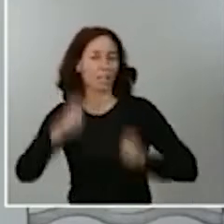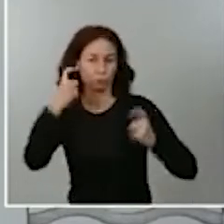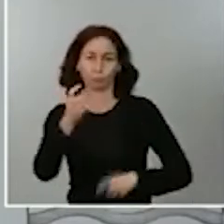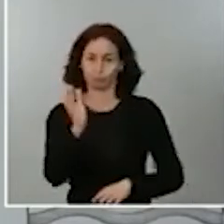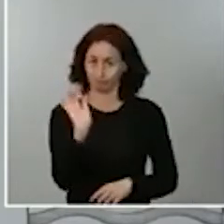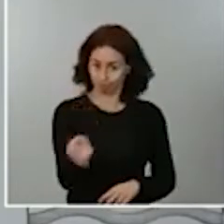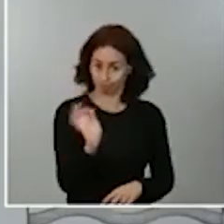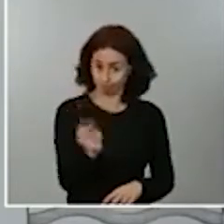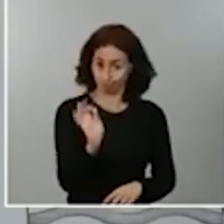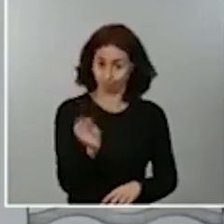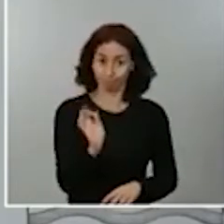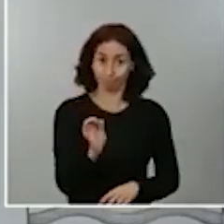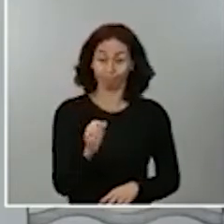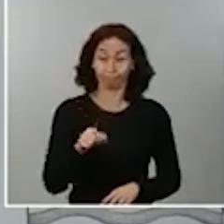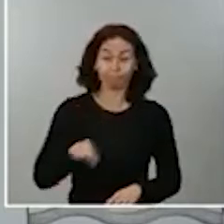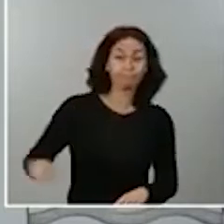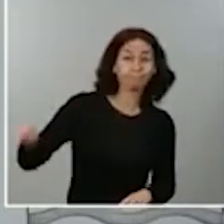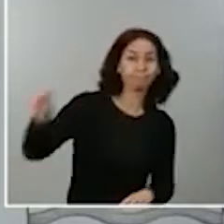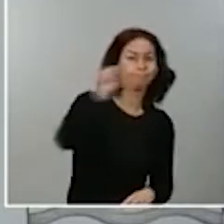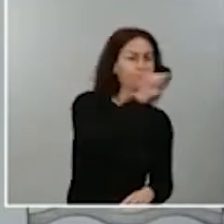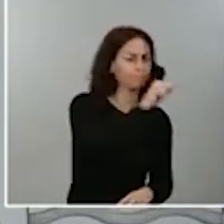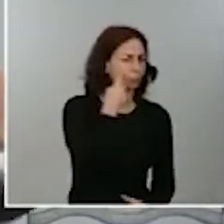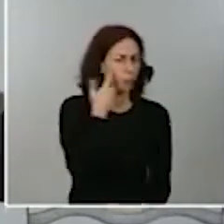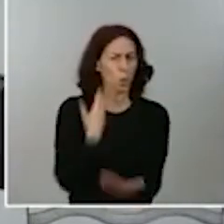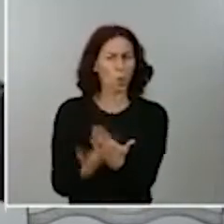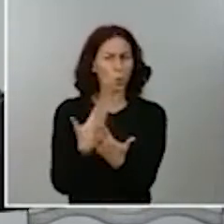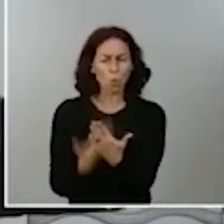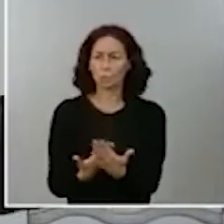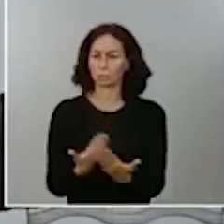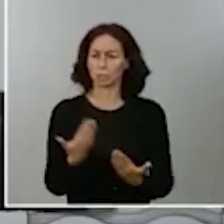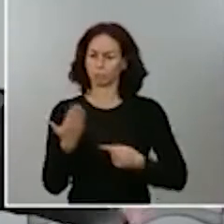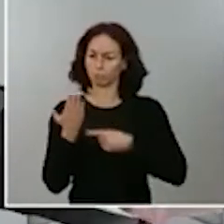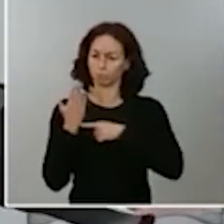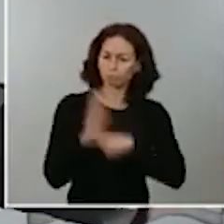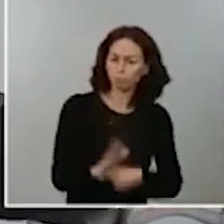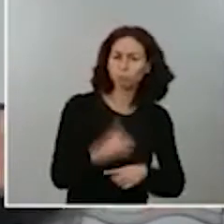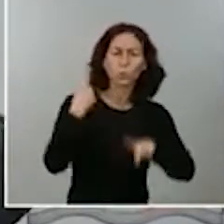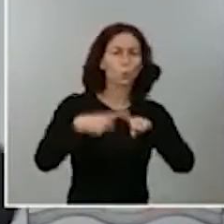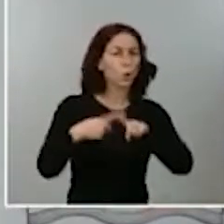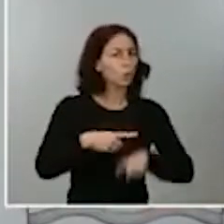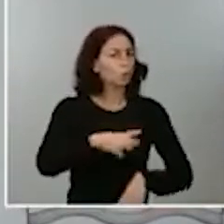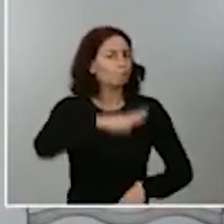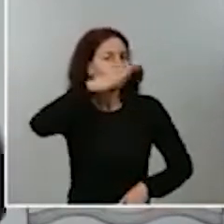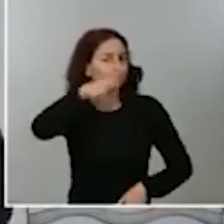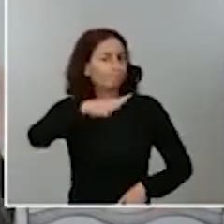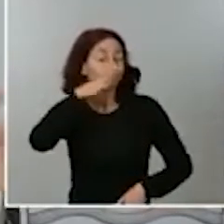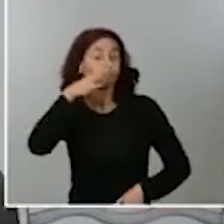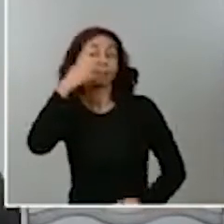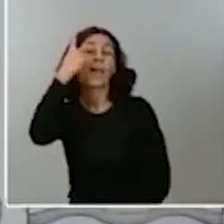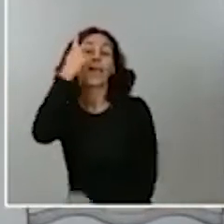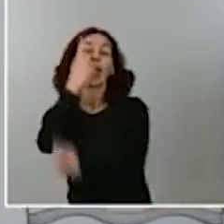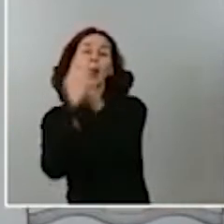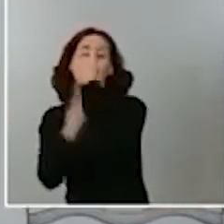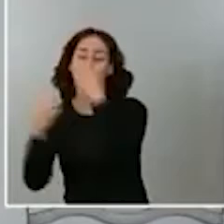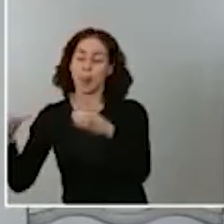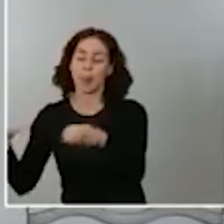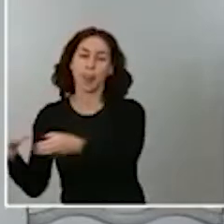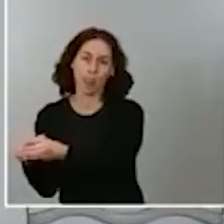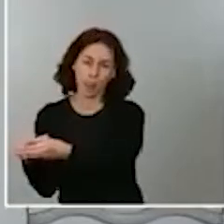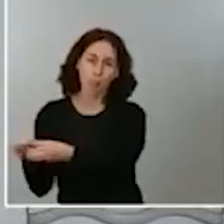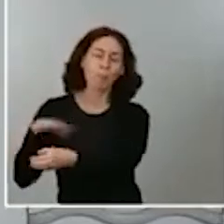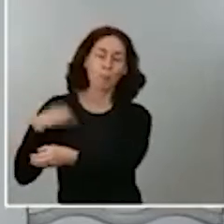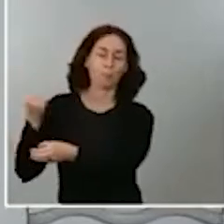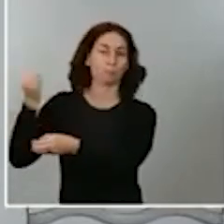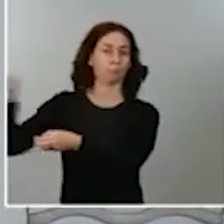una muestra constante de comportamiento ejemplar, con algunas muy menores excepciones. Pero un conjunto de la ciudadanía está